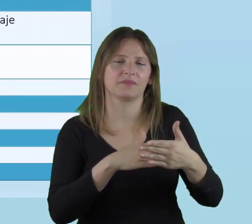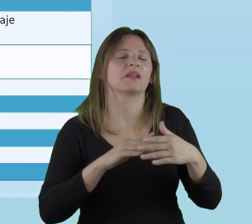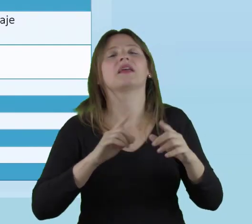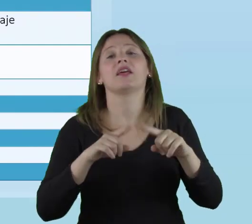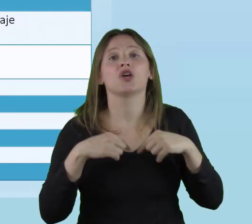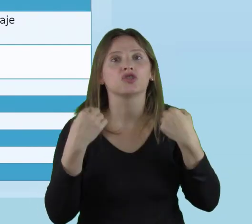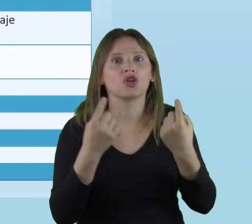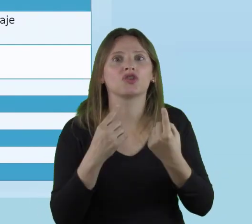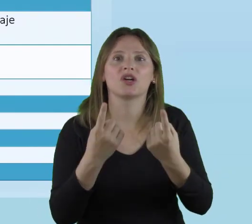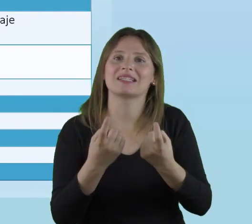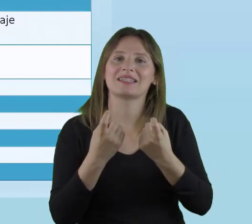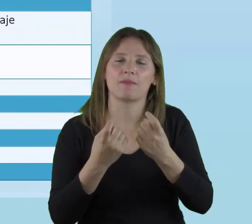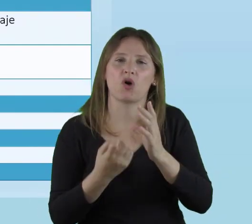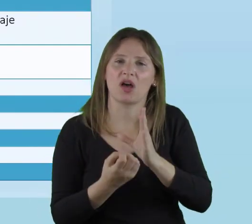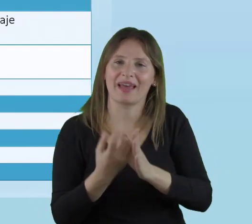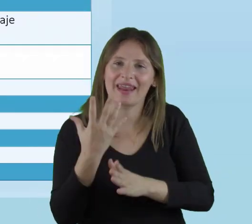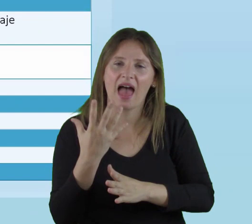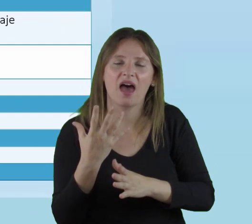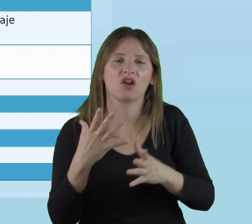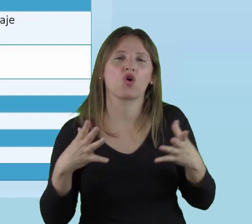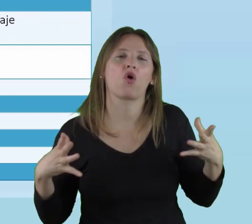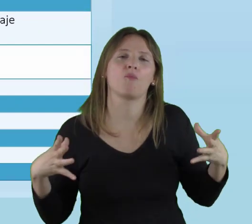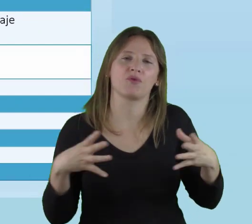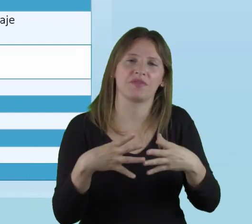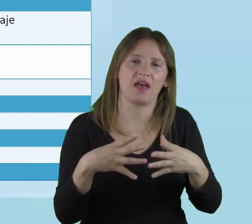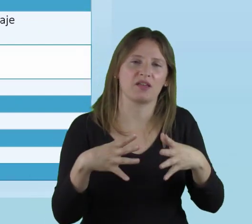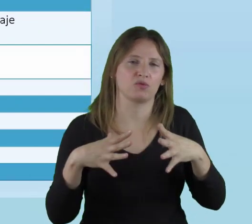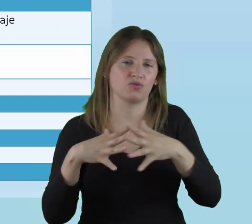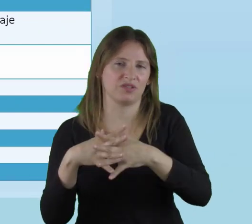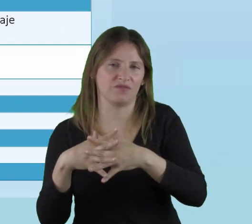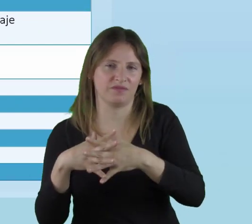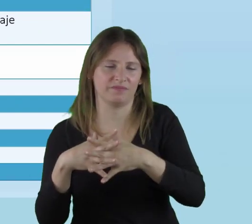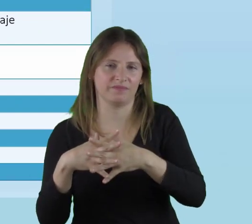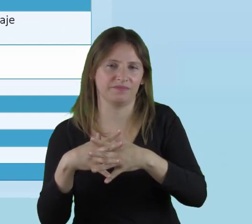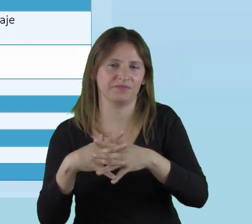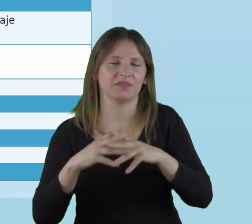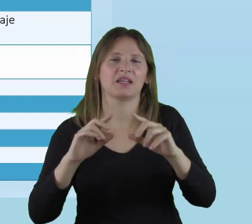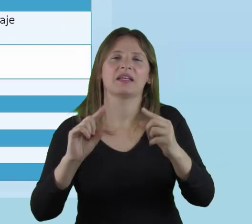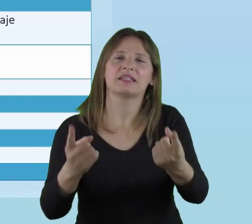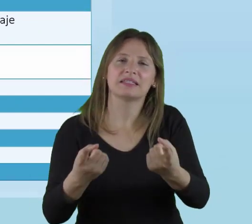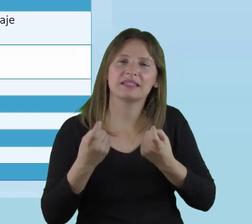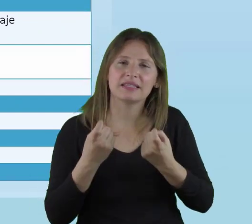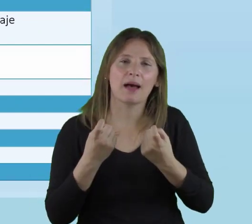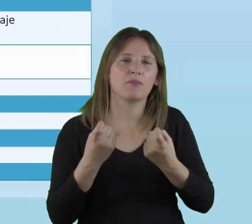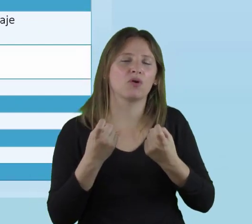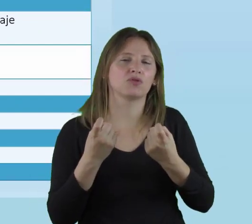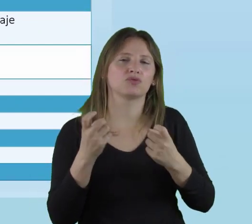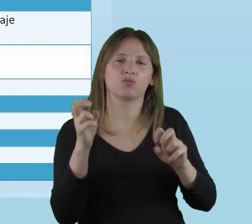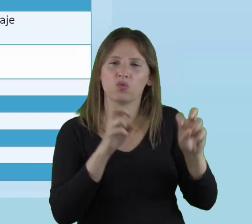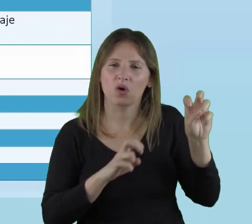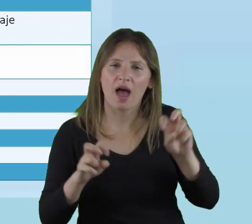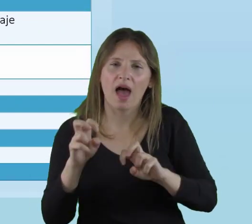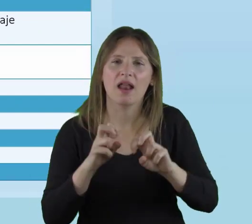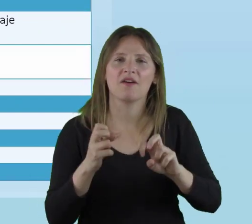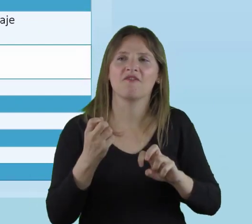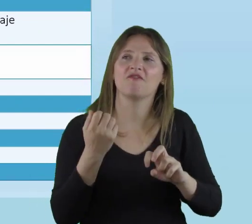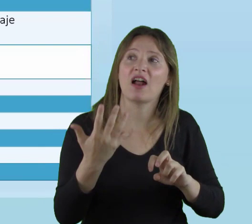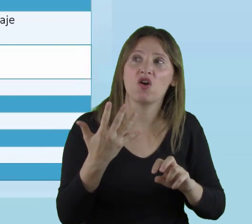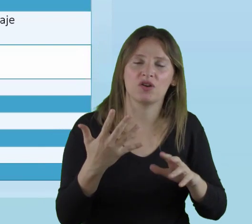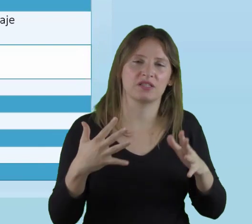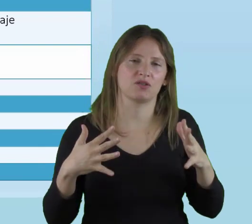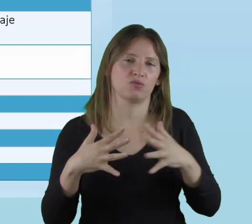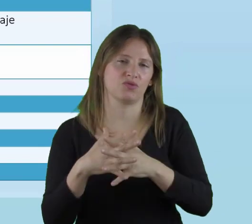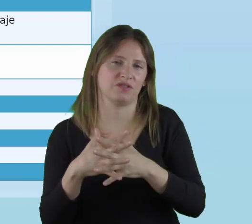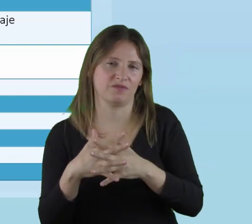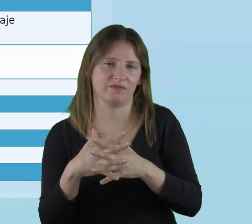Que necesitamos crear una comunidad inclusiva. Que necesitamos establecer valores